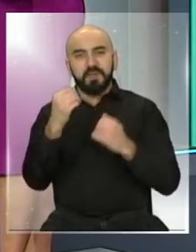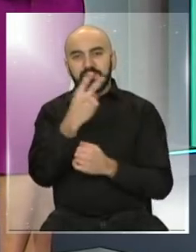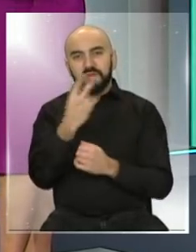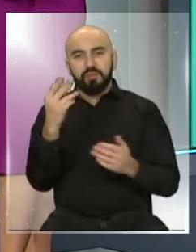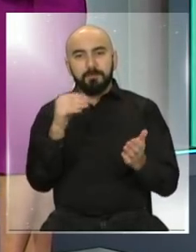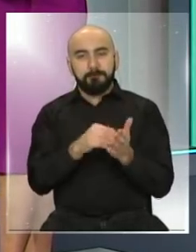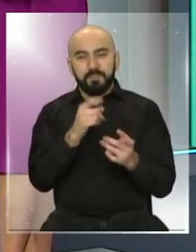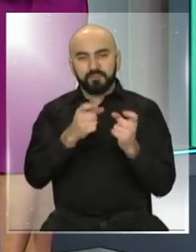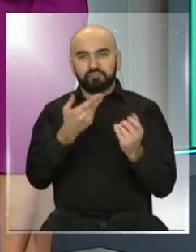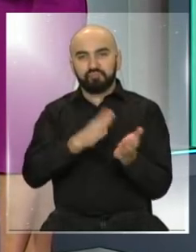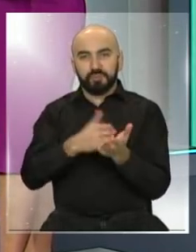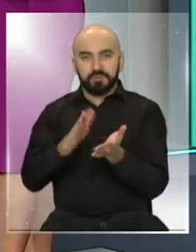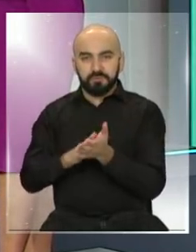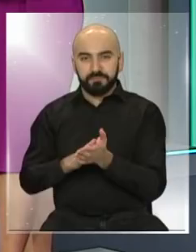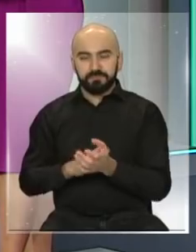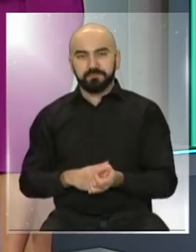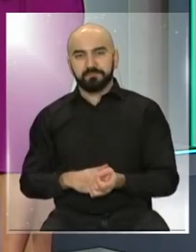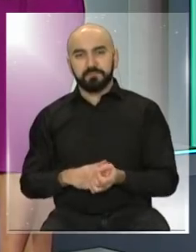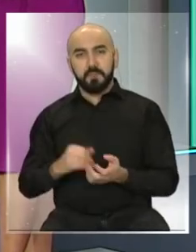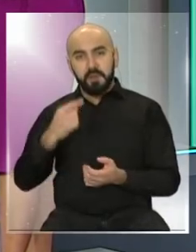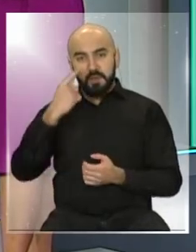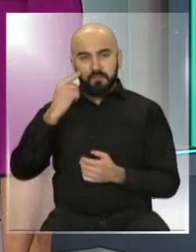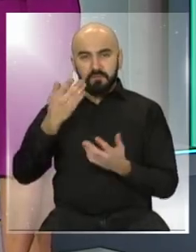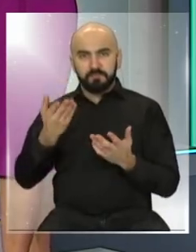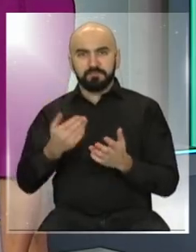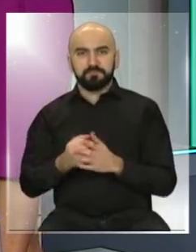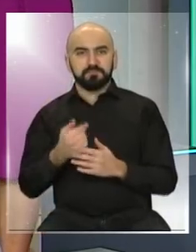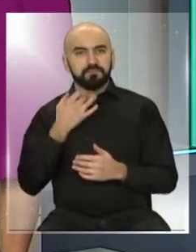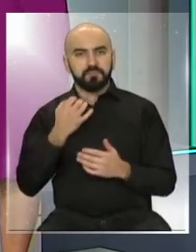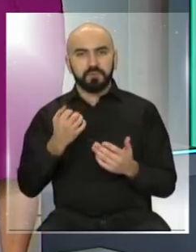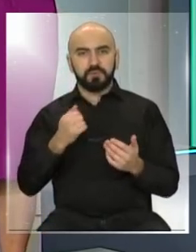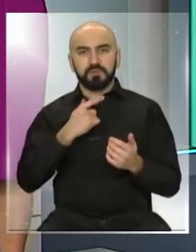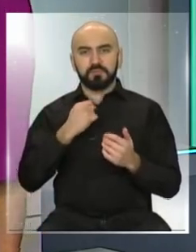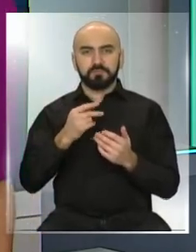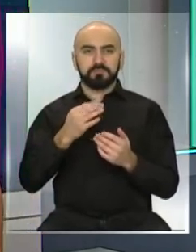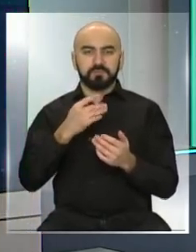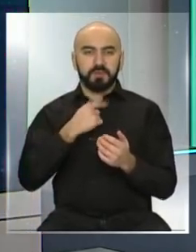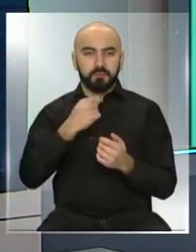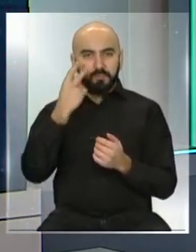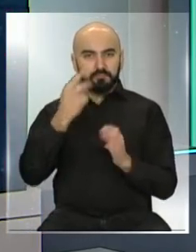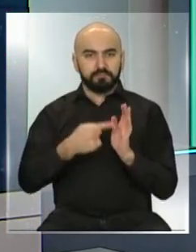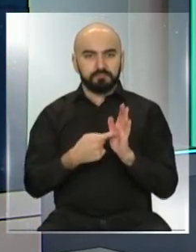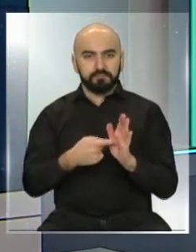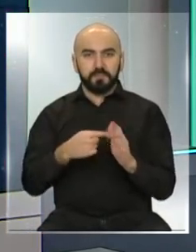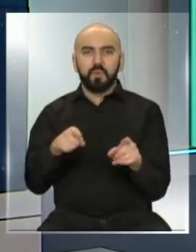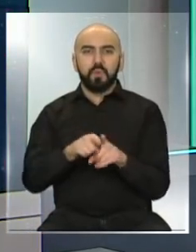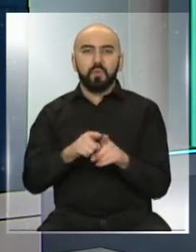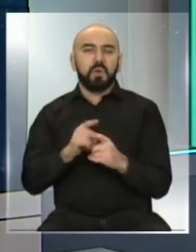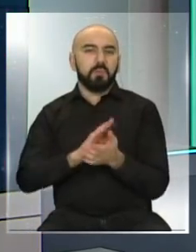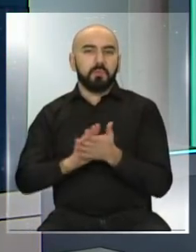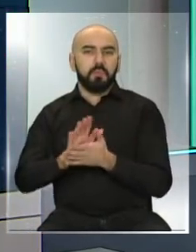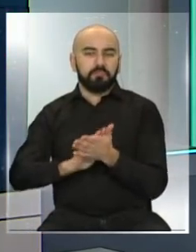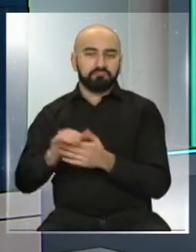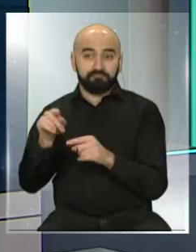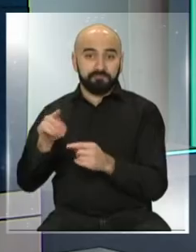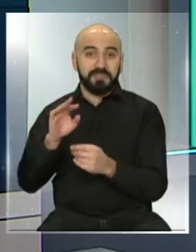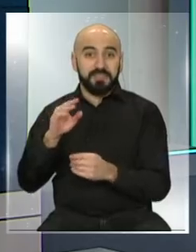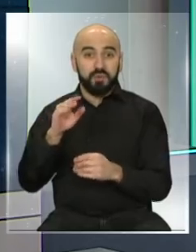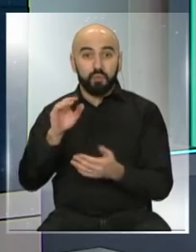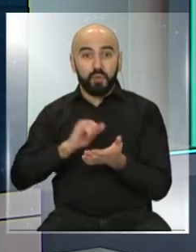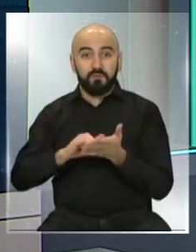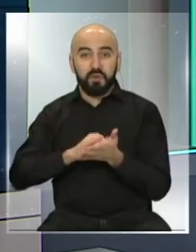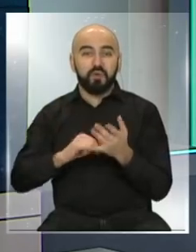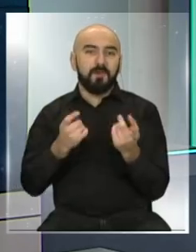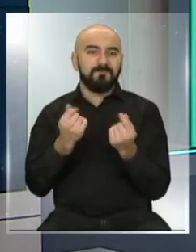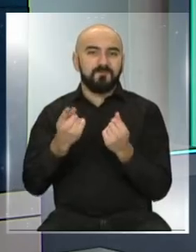muertos. Pasemos a revisar la siguiente gráfica, porque queremos visualizar como si el Estado de Nueva York fuera un